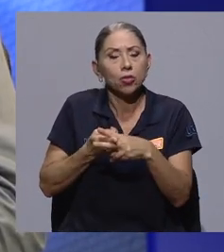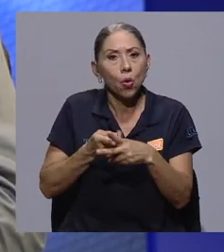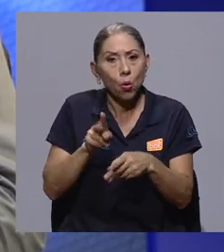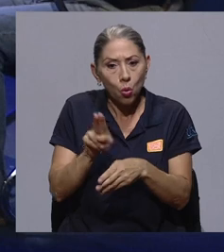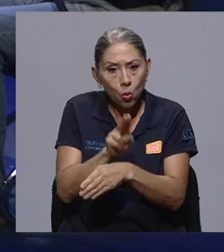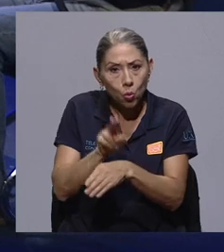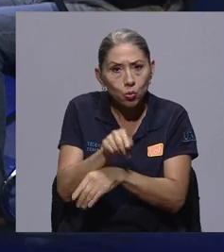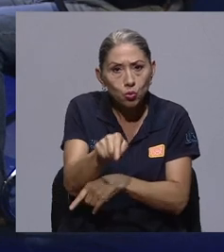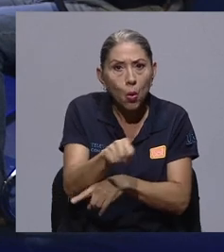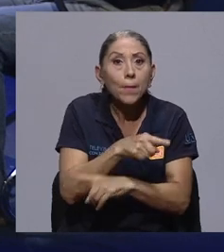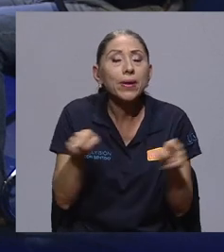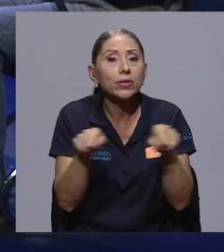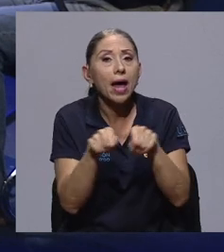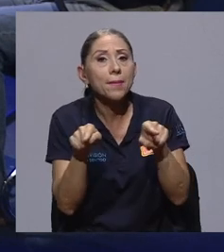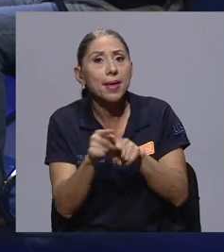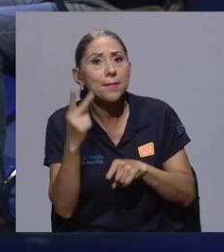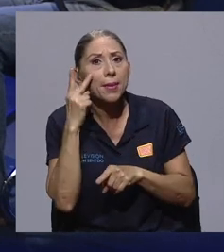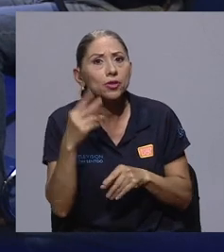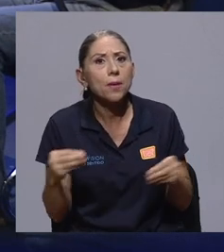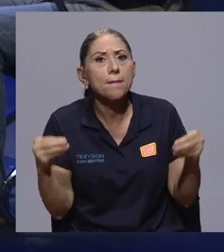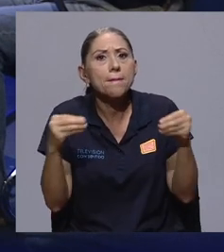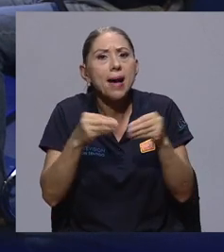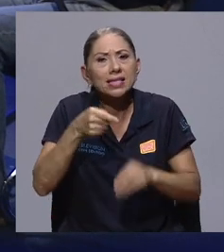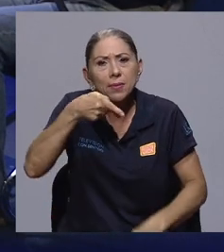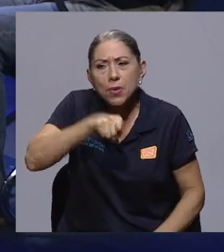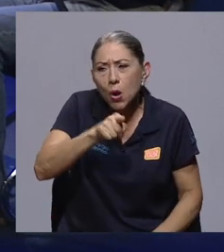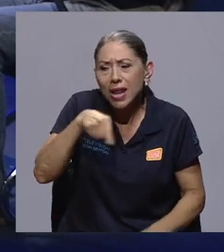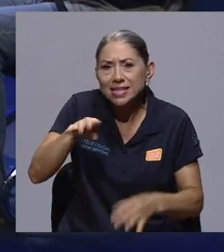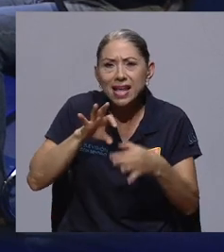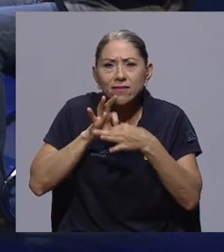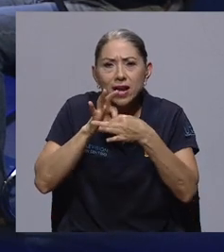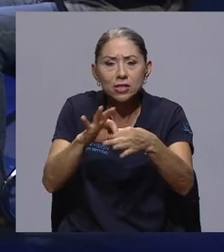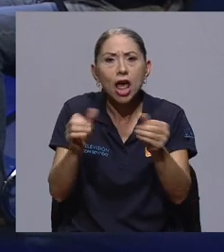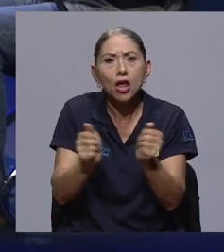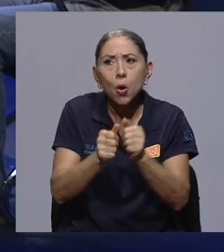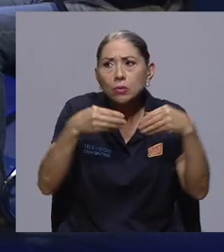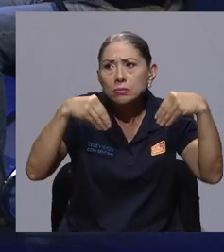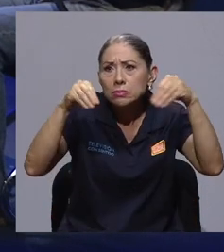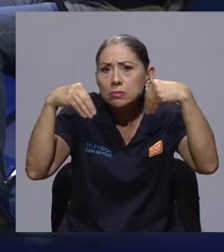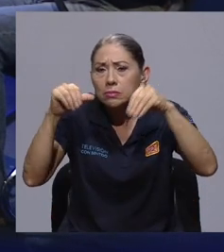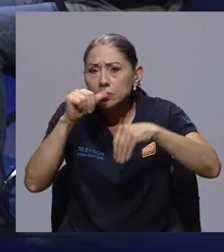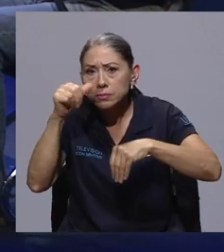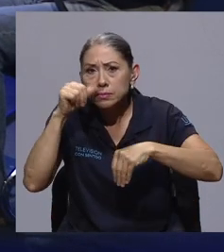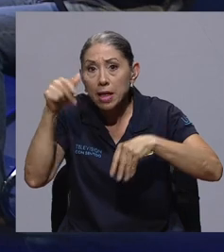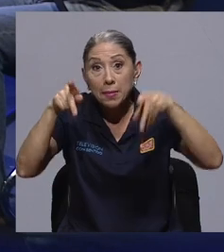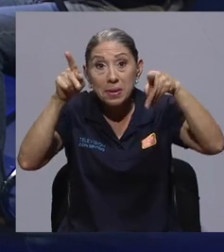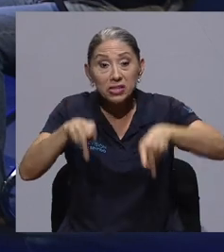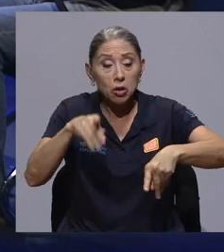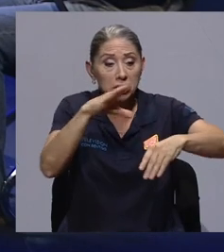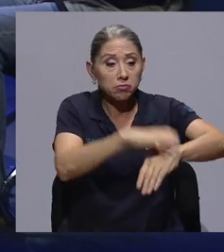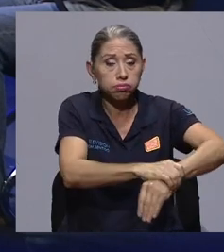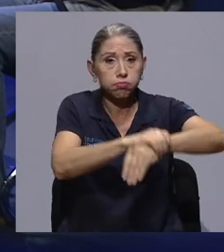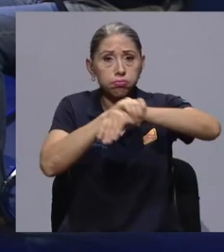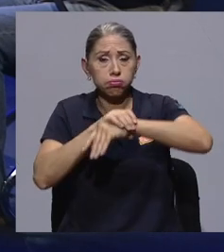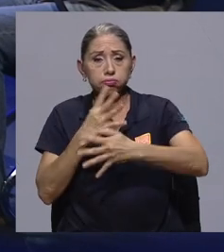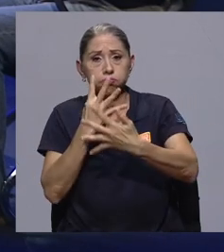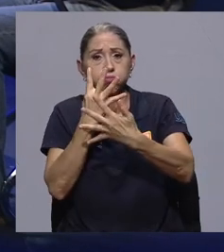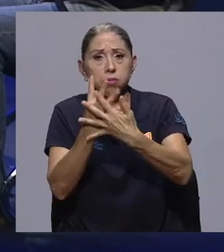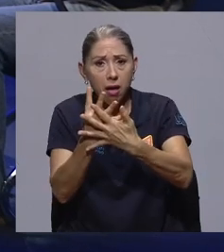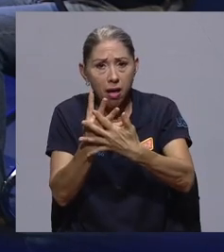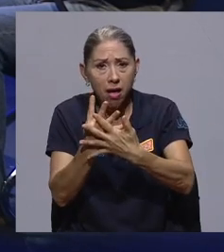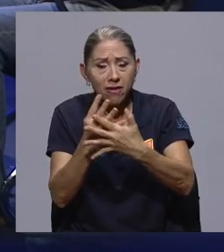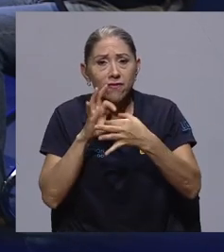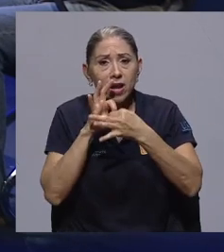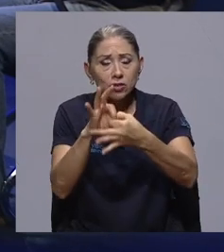consumo, pero por el otro lado también vemos que hay cada vez más violencia relacionada al narcotráfico, personas encarceladas por delitos de bajo